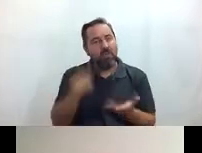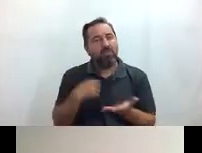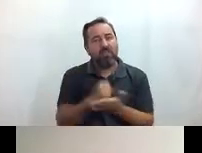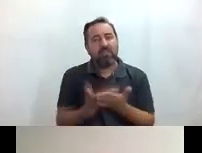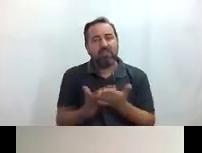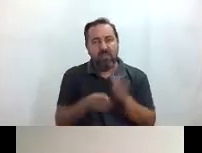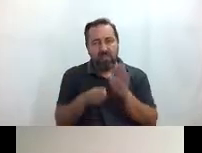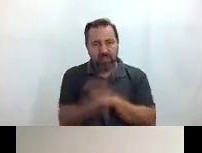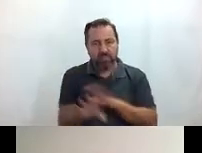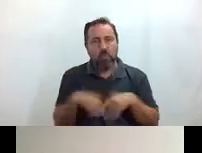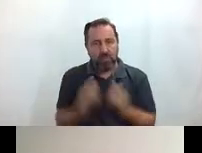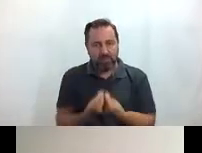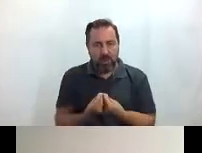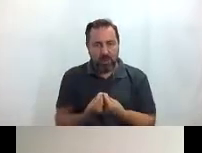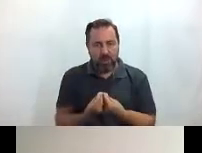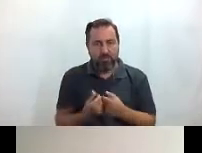accesibilidad universal.